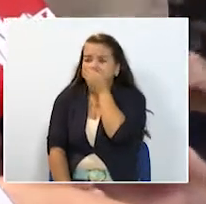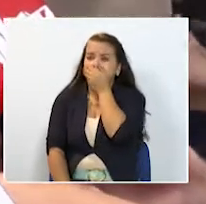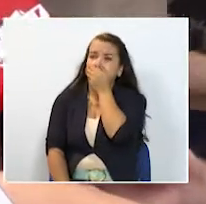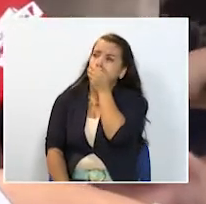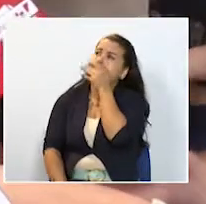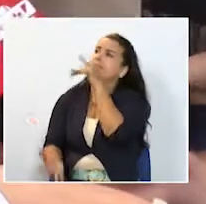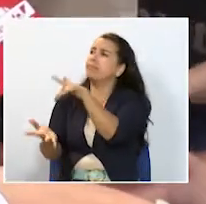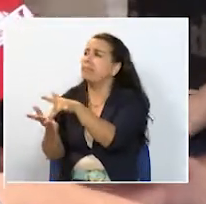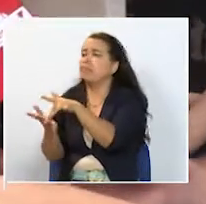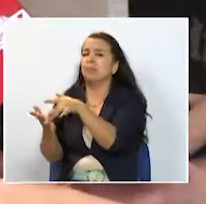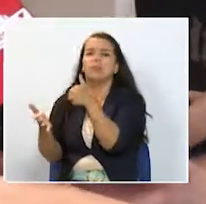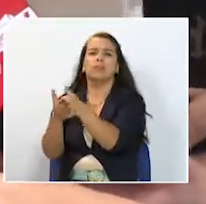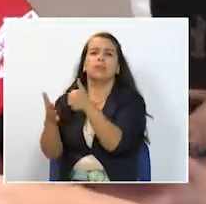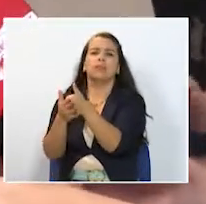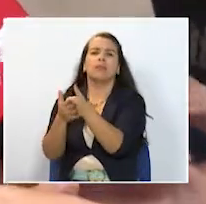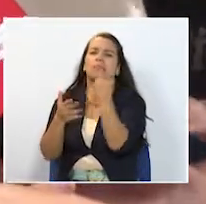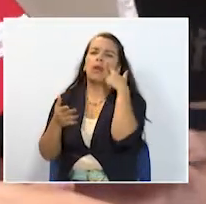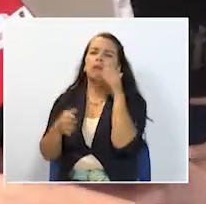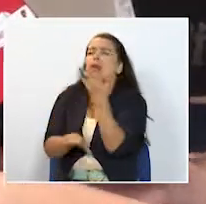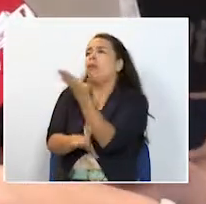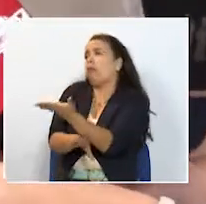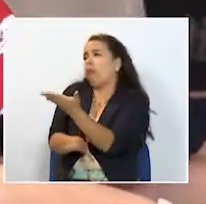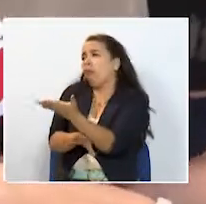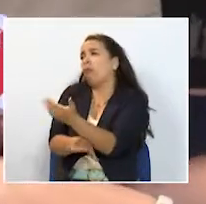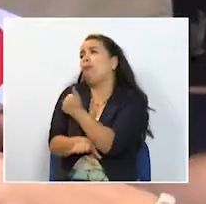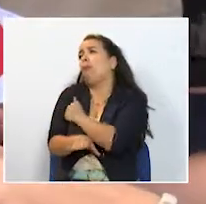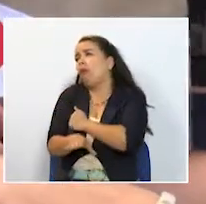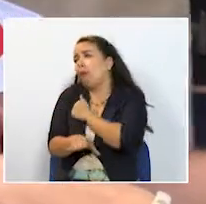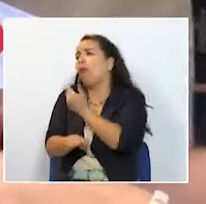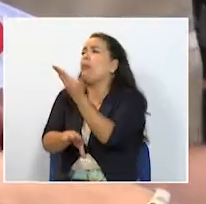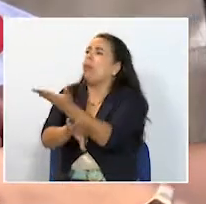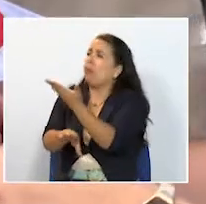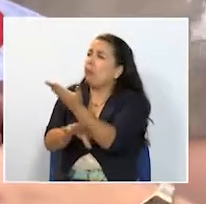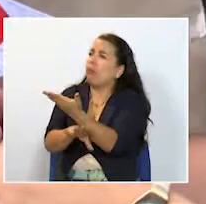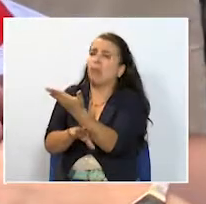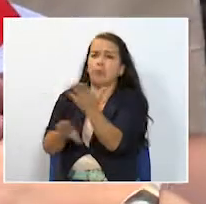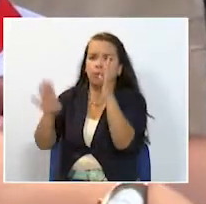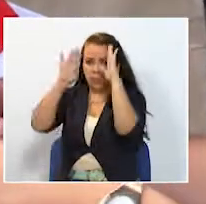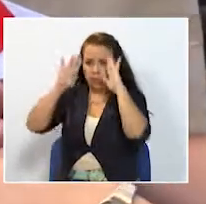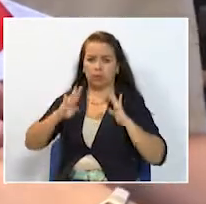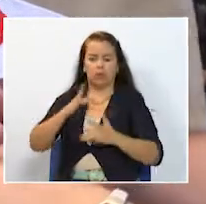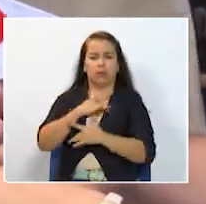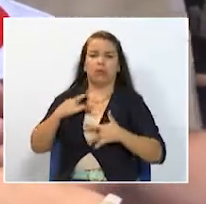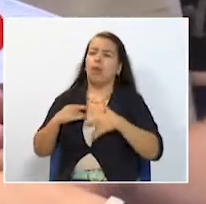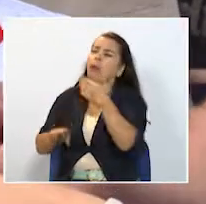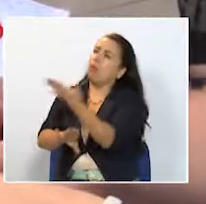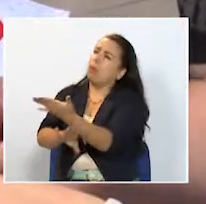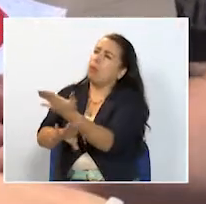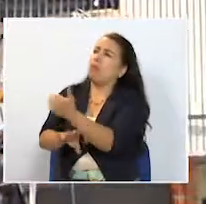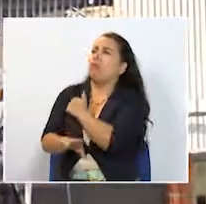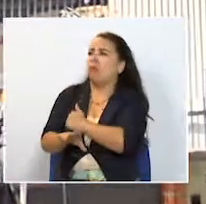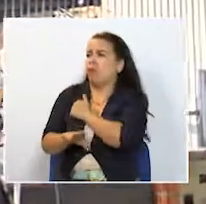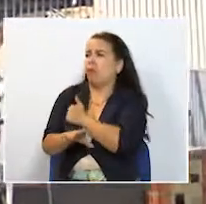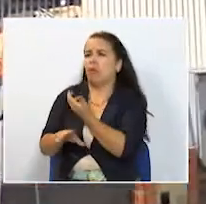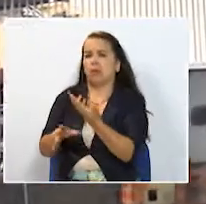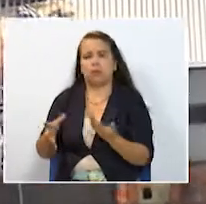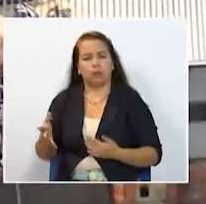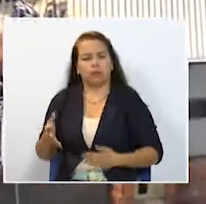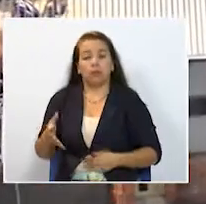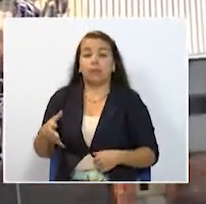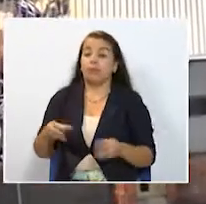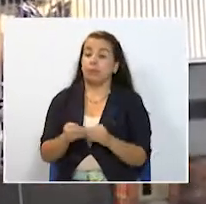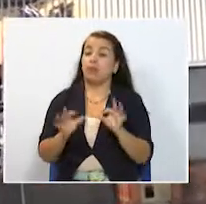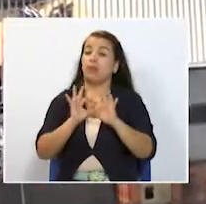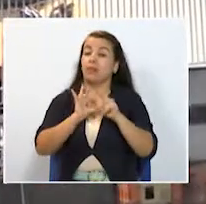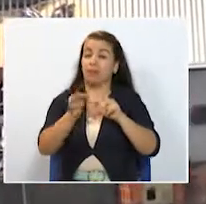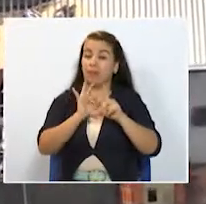aquí como si yo estuviera mendigándole a la entidad prestadora de servicio que me den la bomba Café Salud tiene